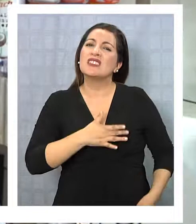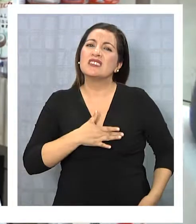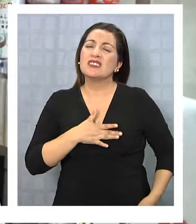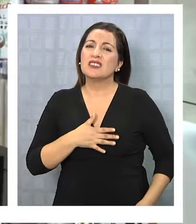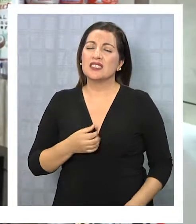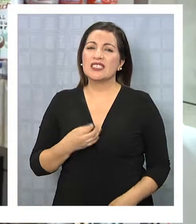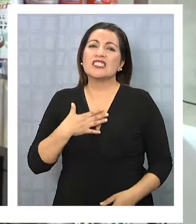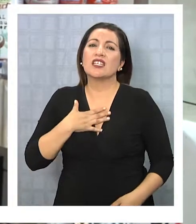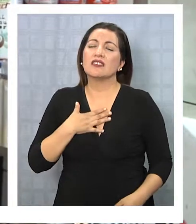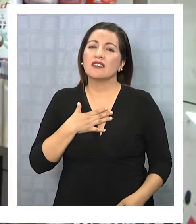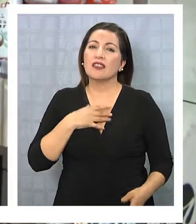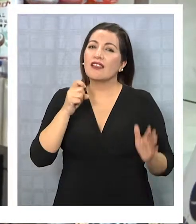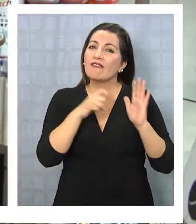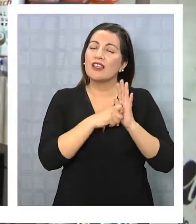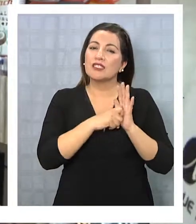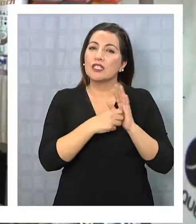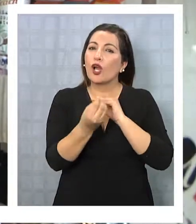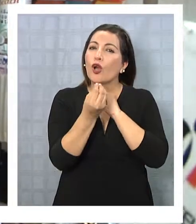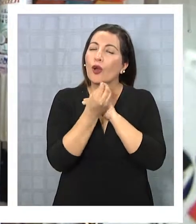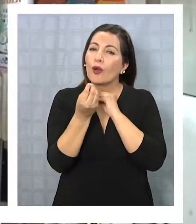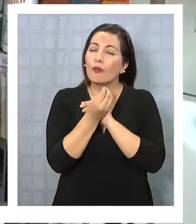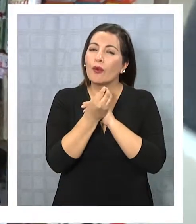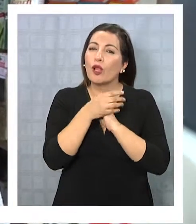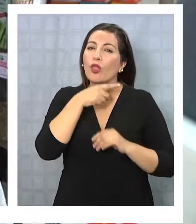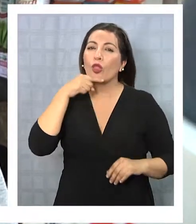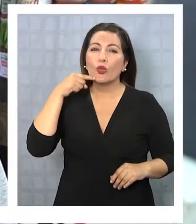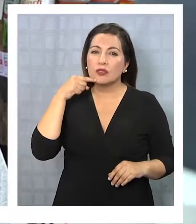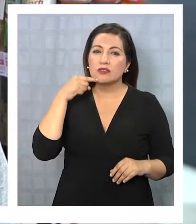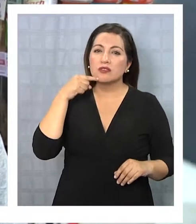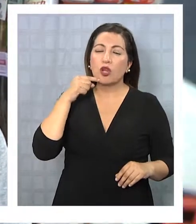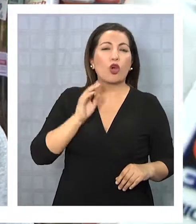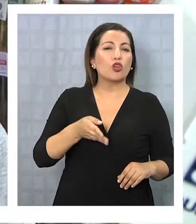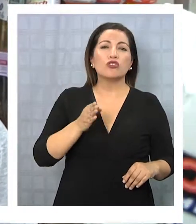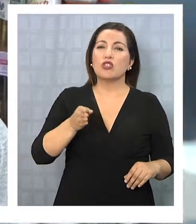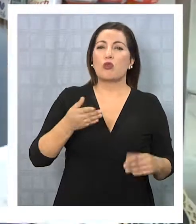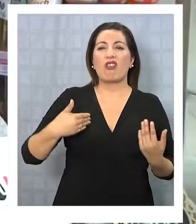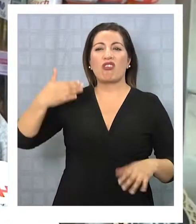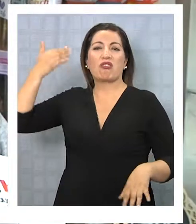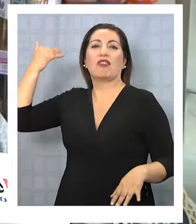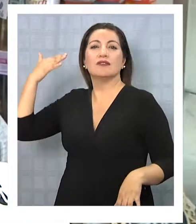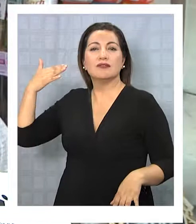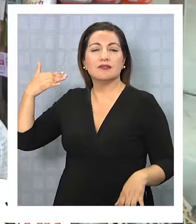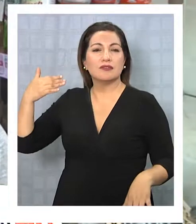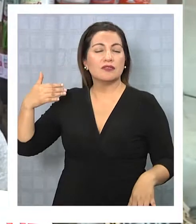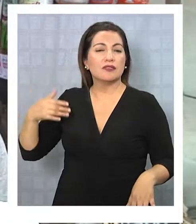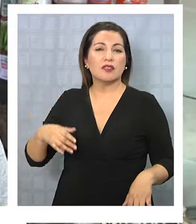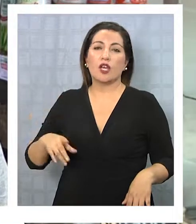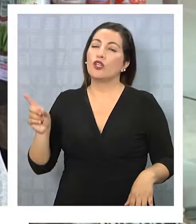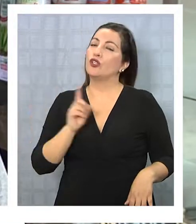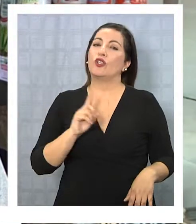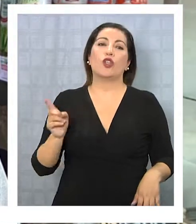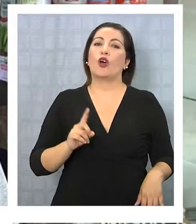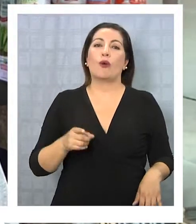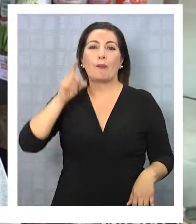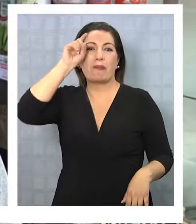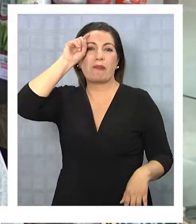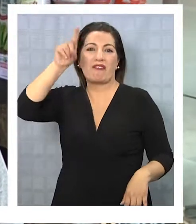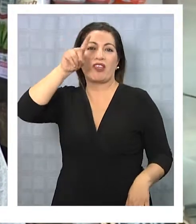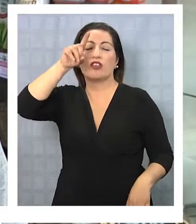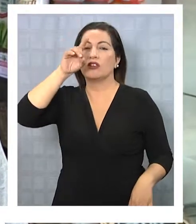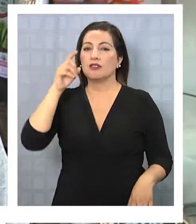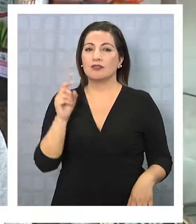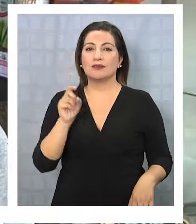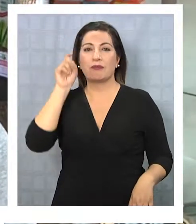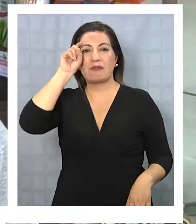es bueno comer este tipo de dulce o prefieres seguir con lo tradicional de las pastelerías? No, prefiero el producto nacional,